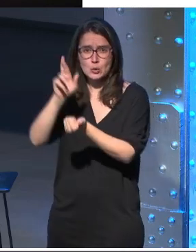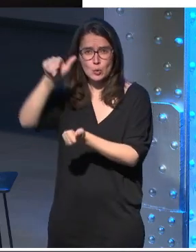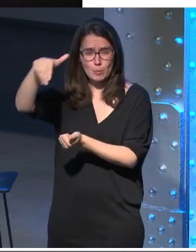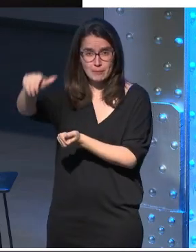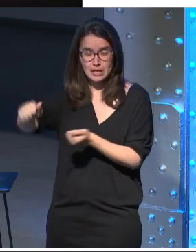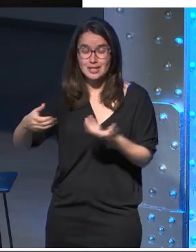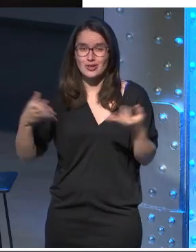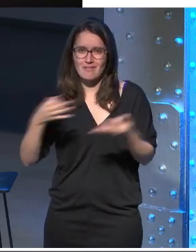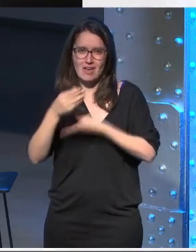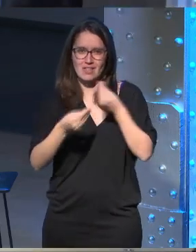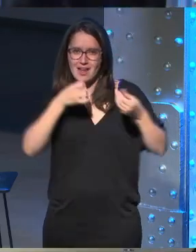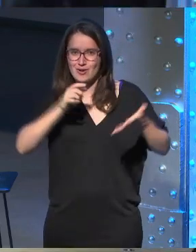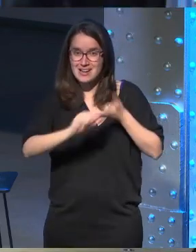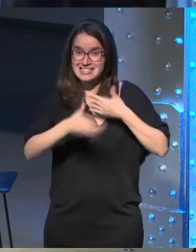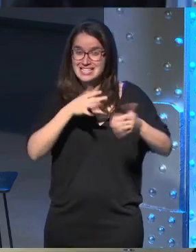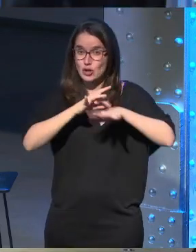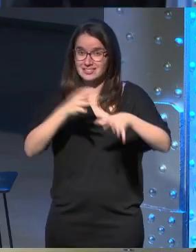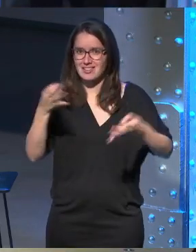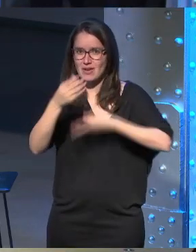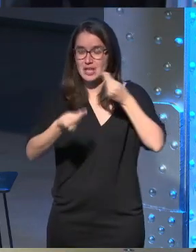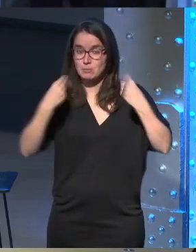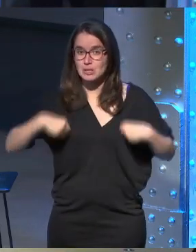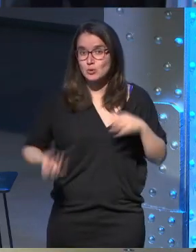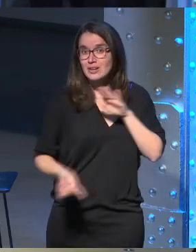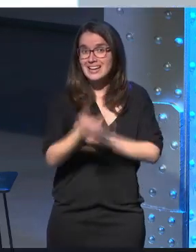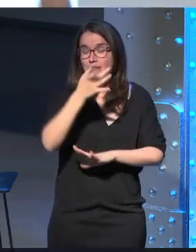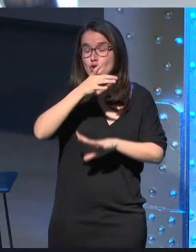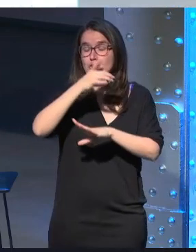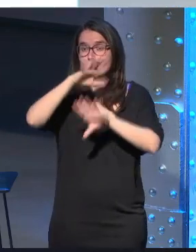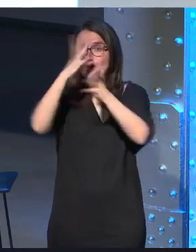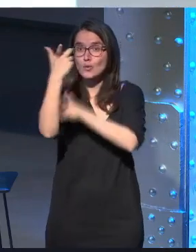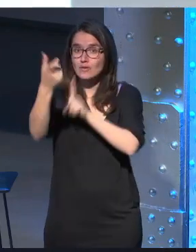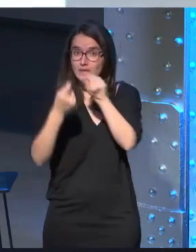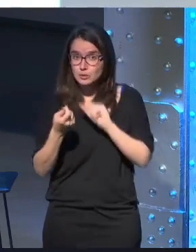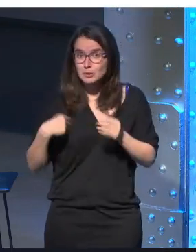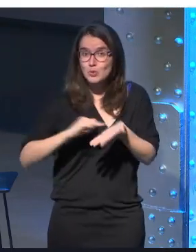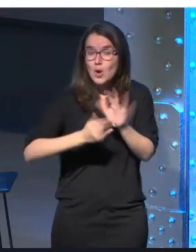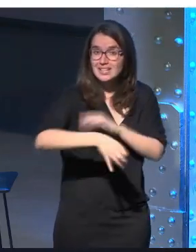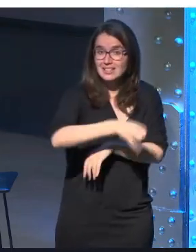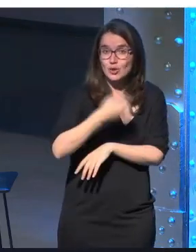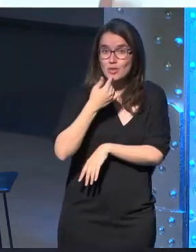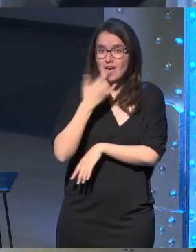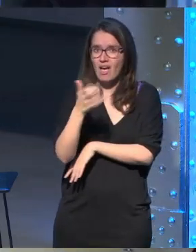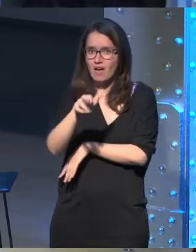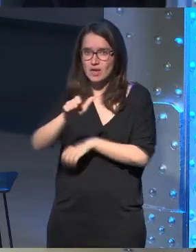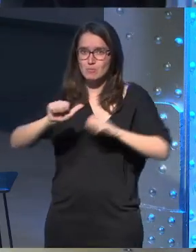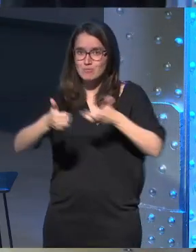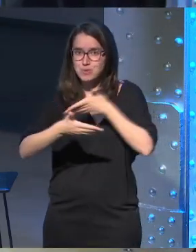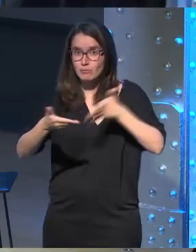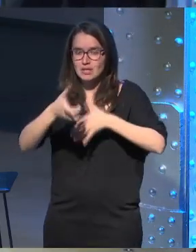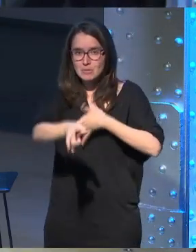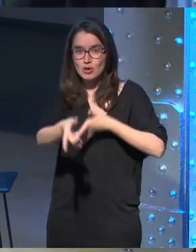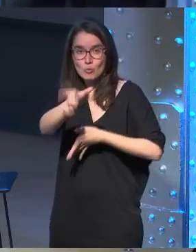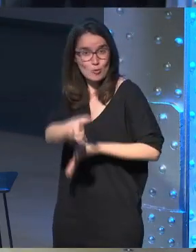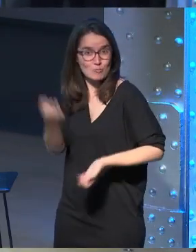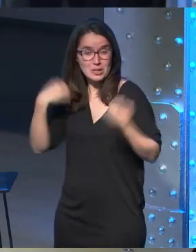que tiene que hacer ahora el guionista este diseñador de universos ese arquitecto como Javi decía al principio somos también un poco este personaje